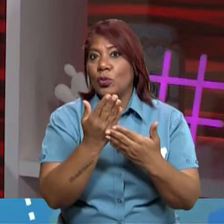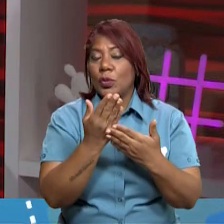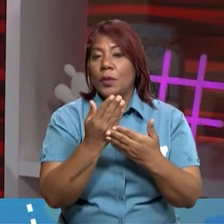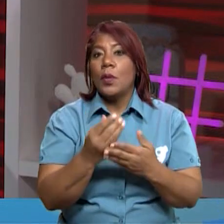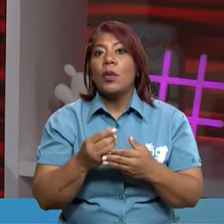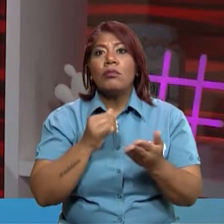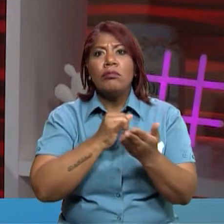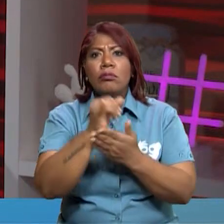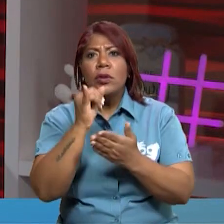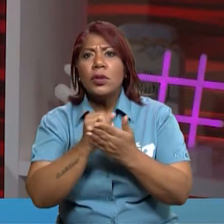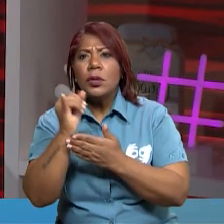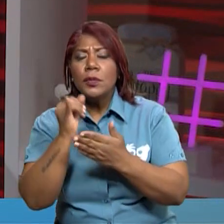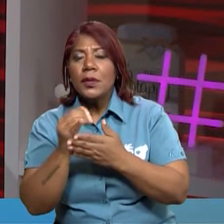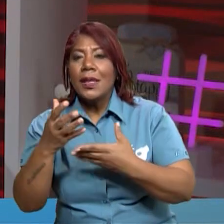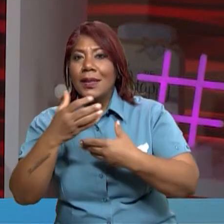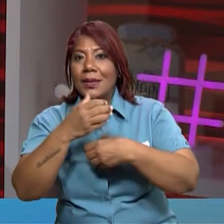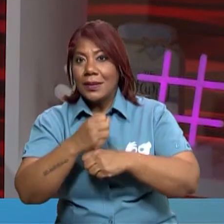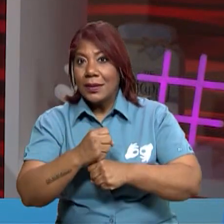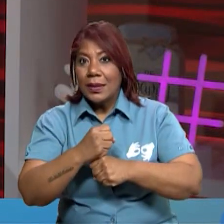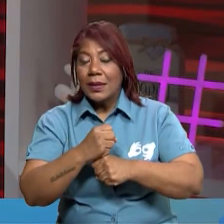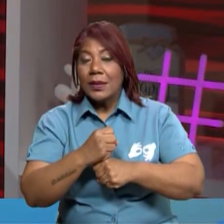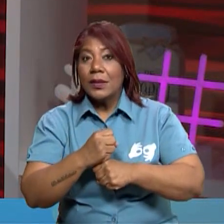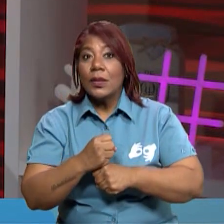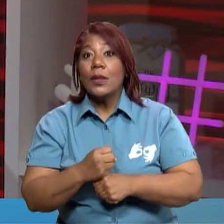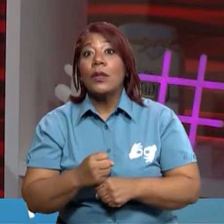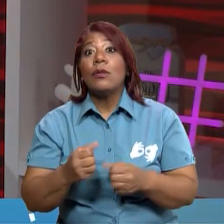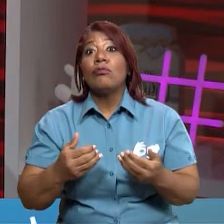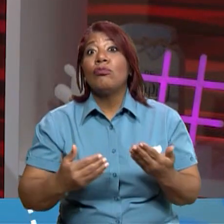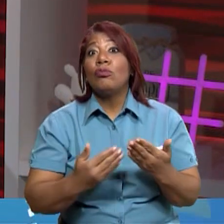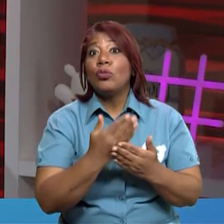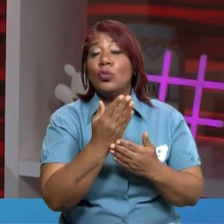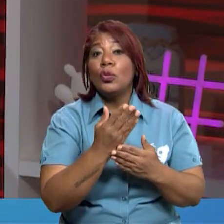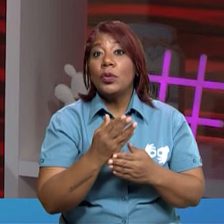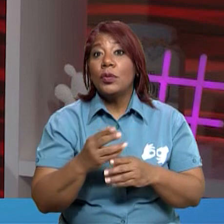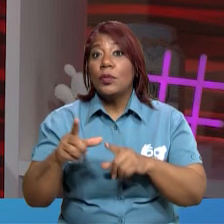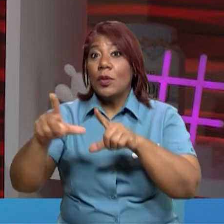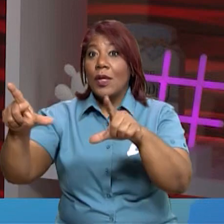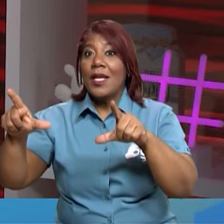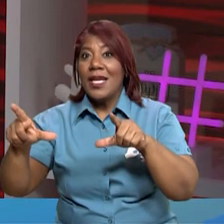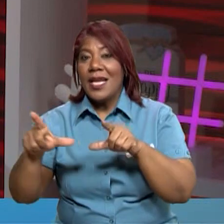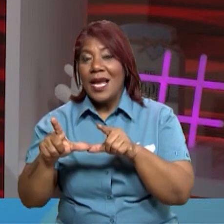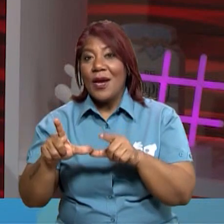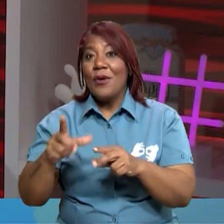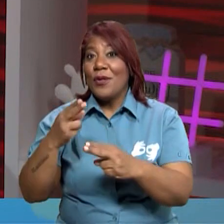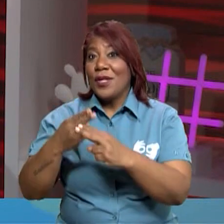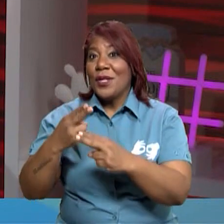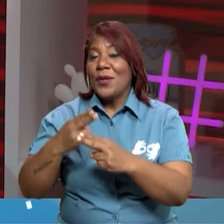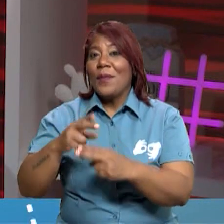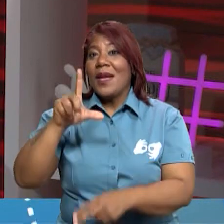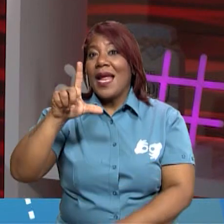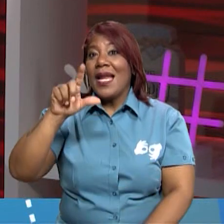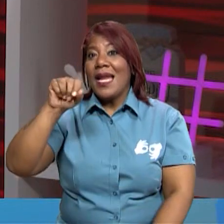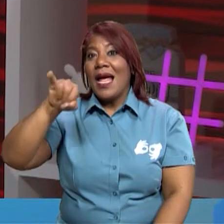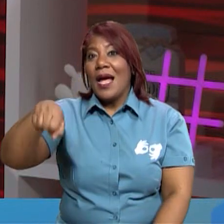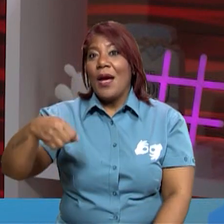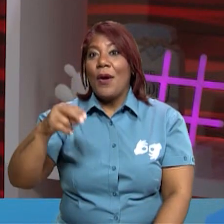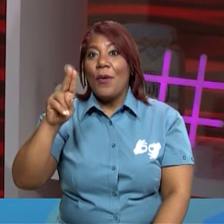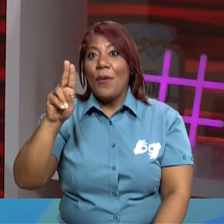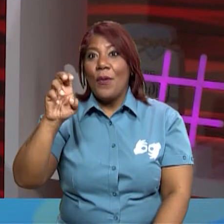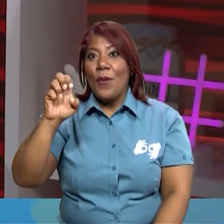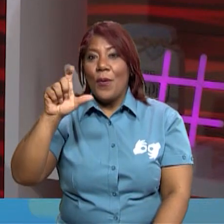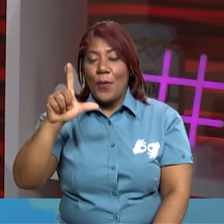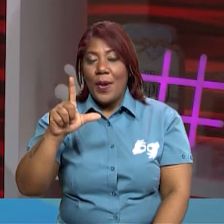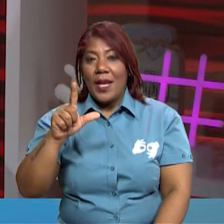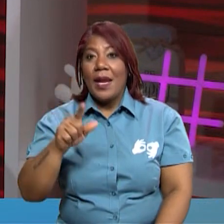la construcción de la represa Madem y el nacimiento del lago Alajuela. Recuerden que para la construcción de